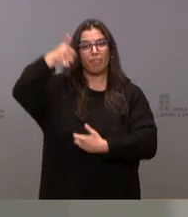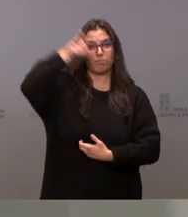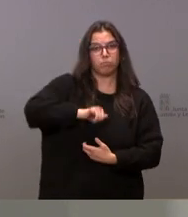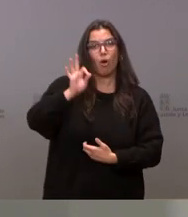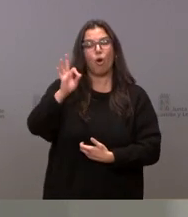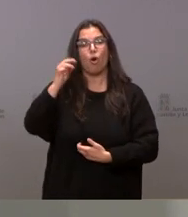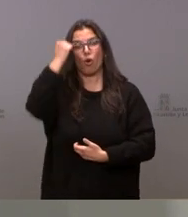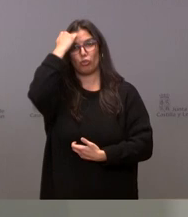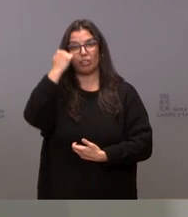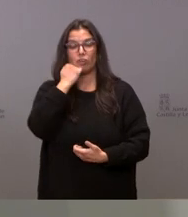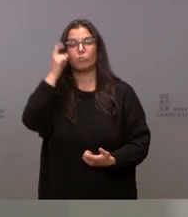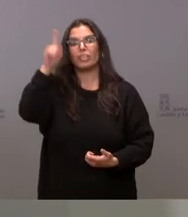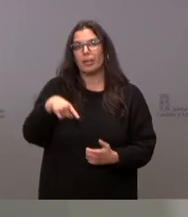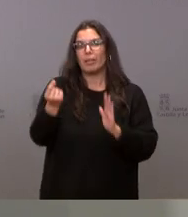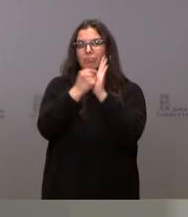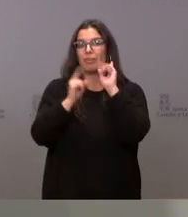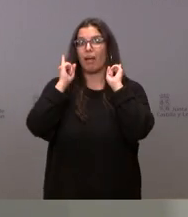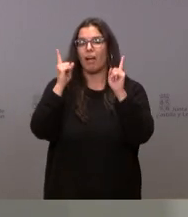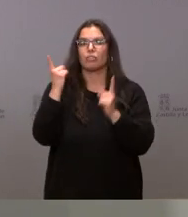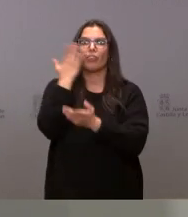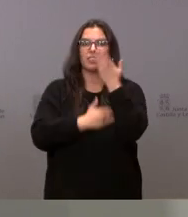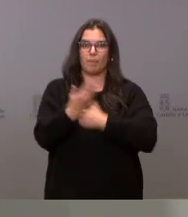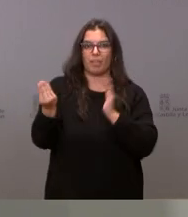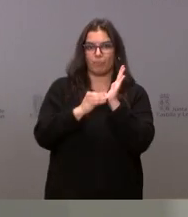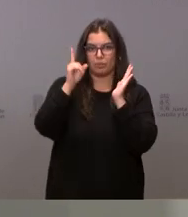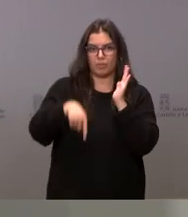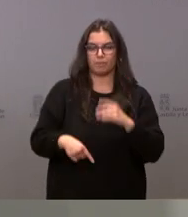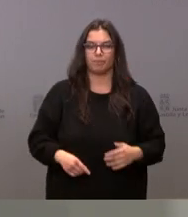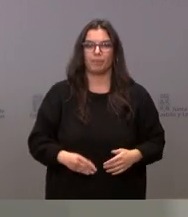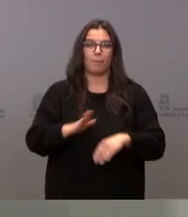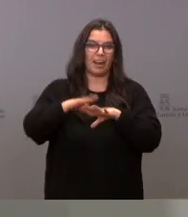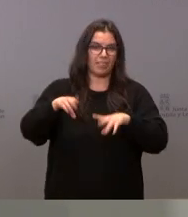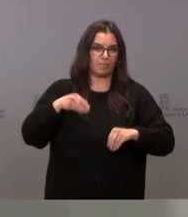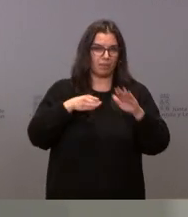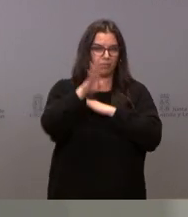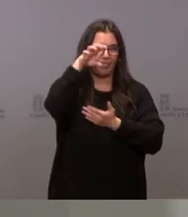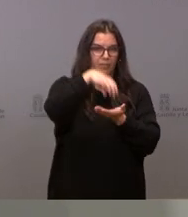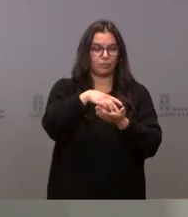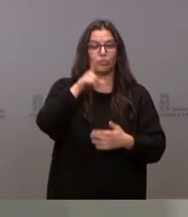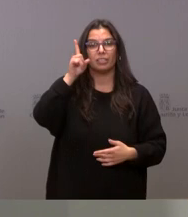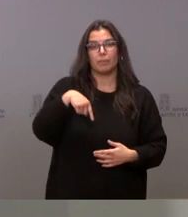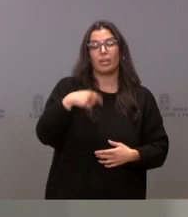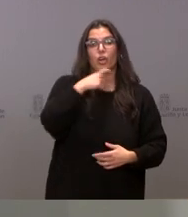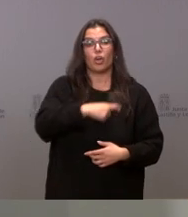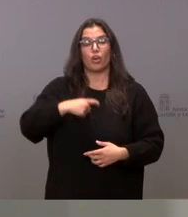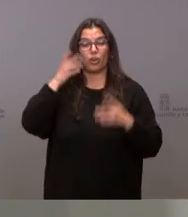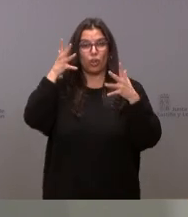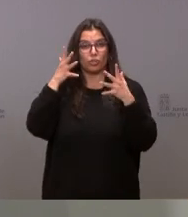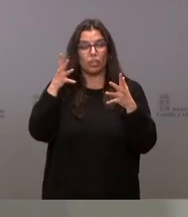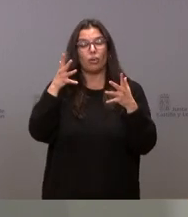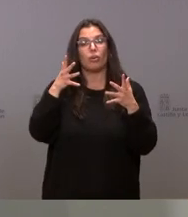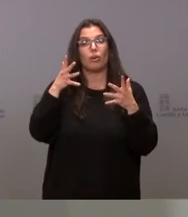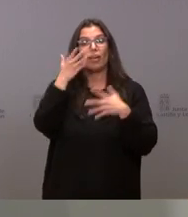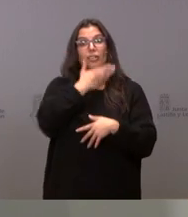sobrevenida entre los supuestos excepcionales de admisión. Finalmente, se amplían las competencias de los consejos escolares, que van a